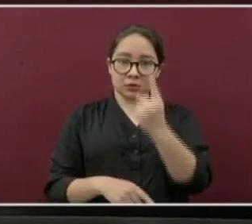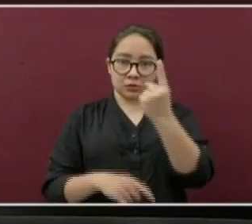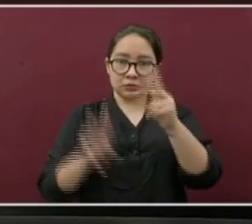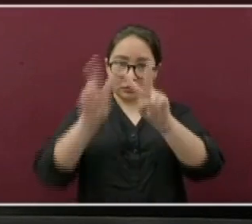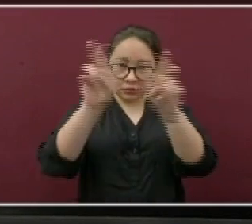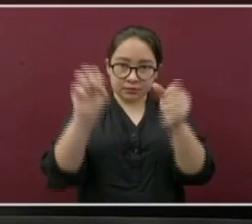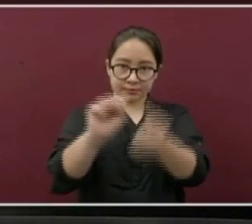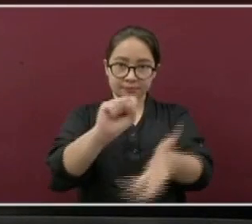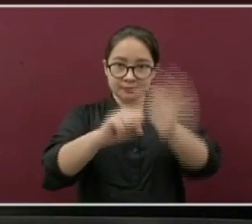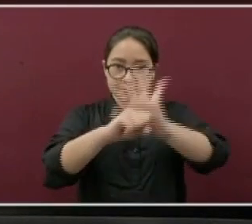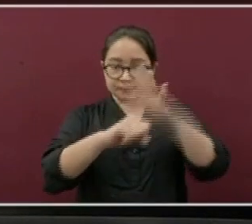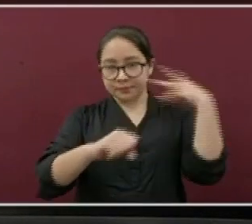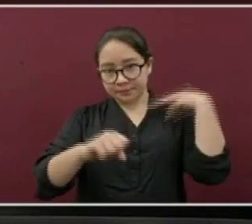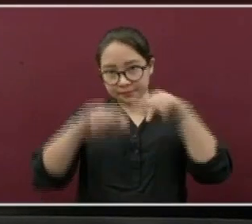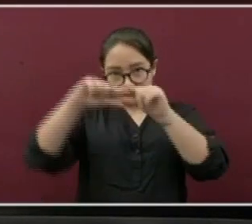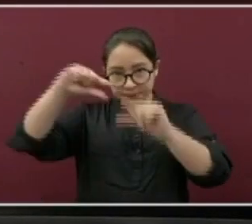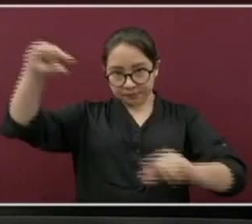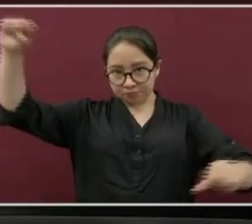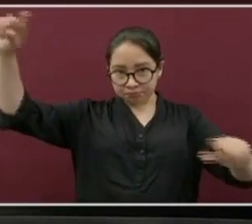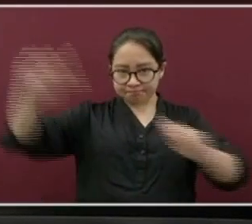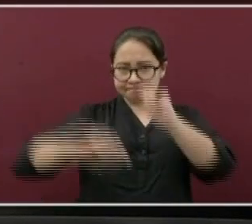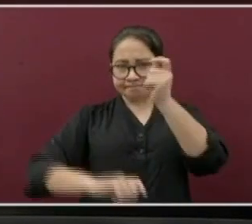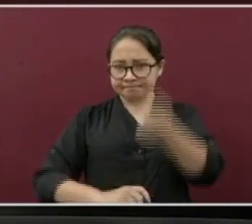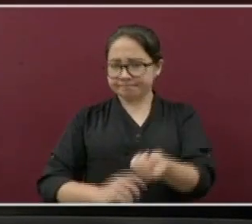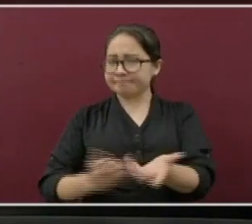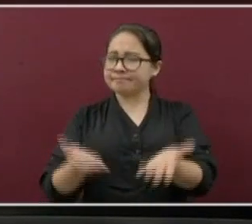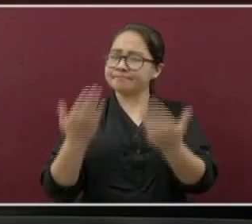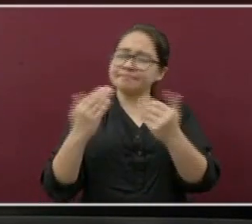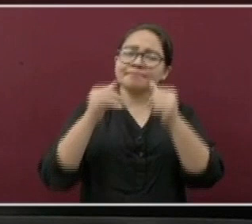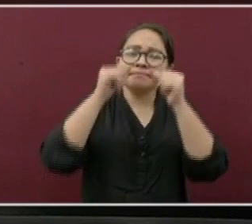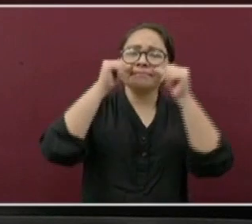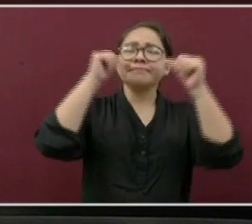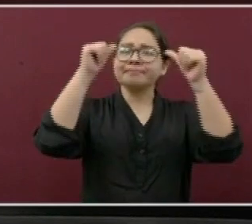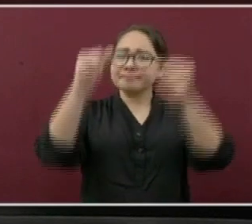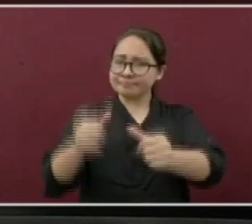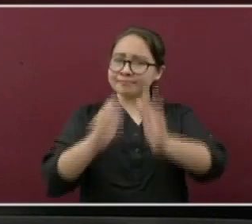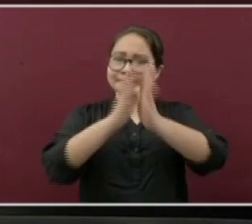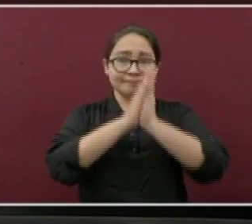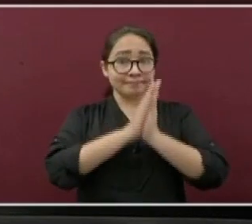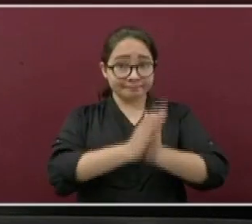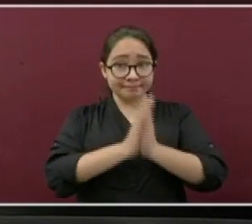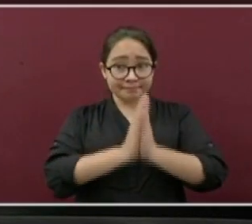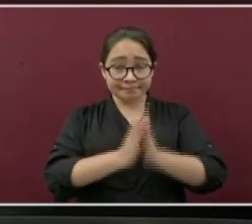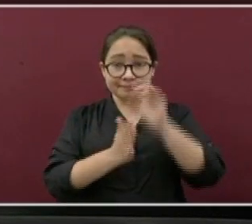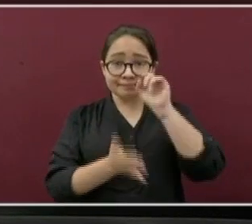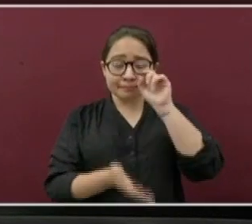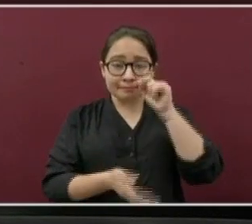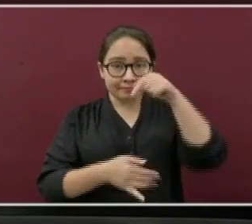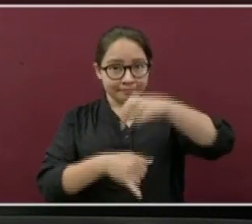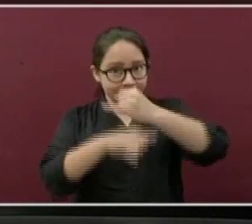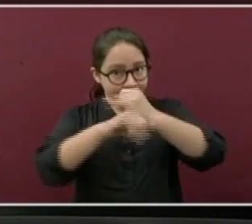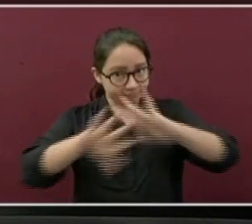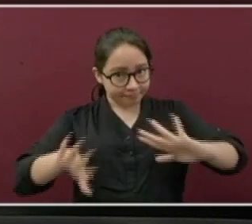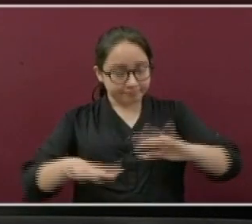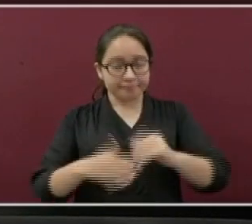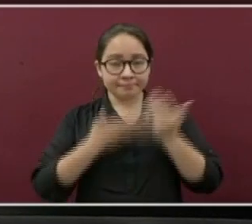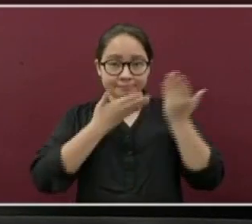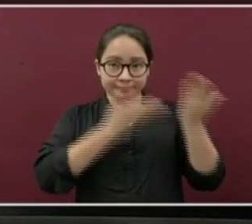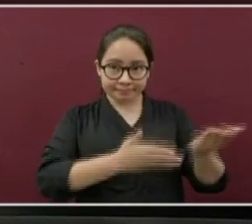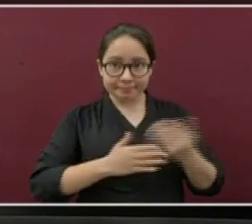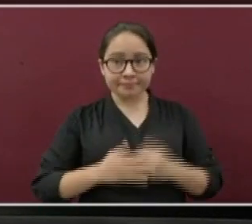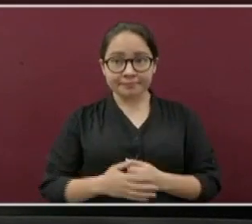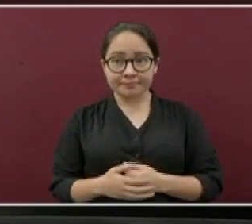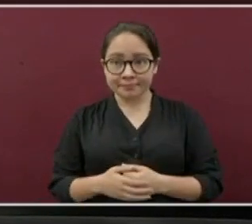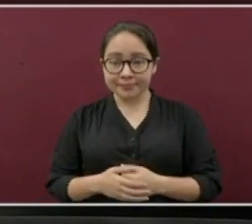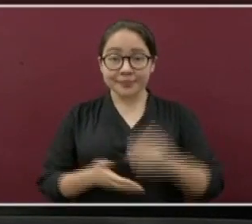en nuestro estado. Los invito como todas las noches a poner mucha atención a la información. Adelante doctora